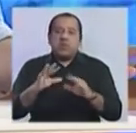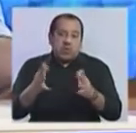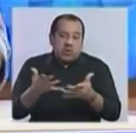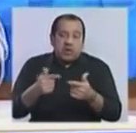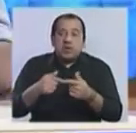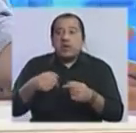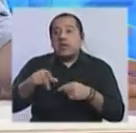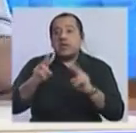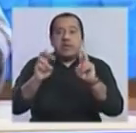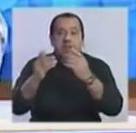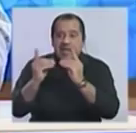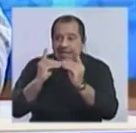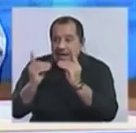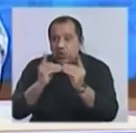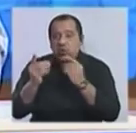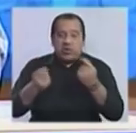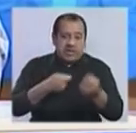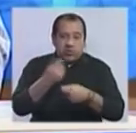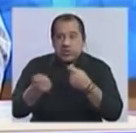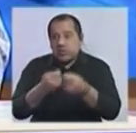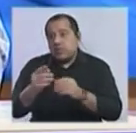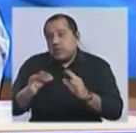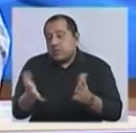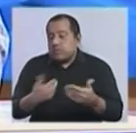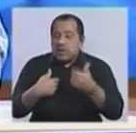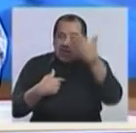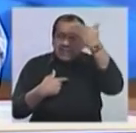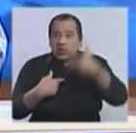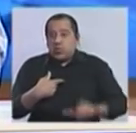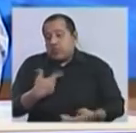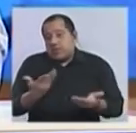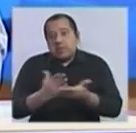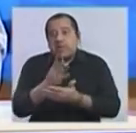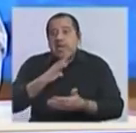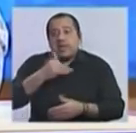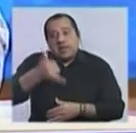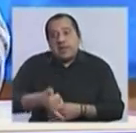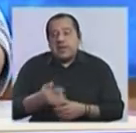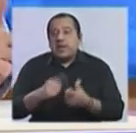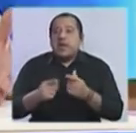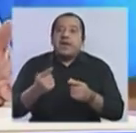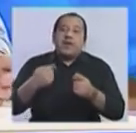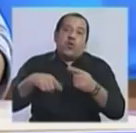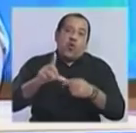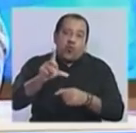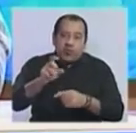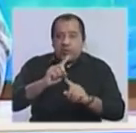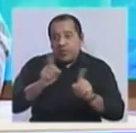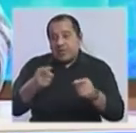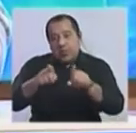el diálogo y la negociación es una actitud permanente. Obviamente, no va a ser lo mismo